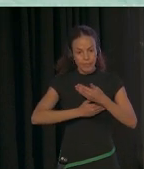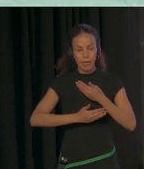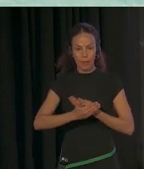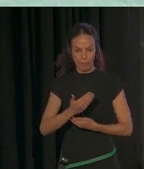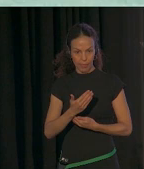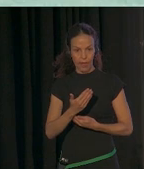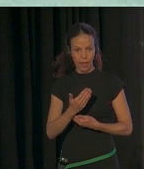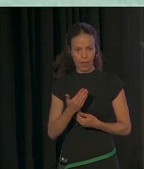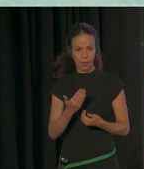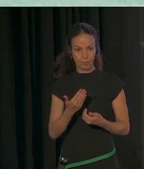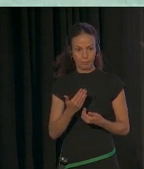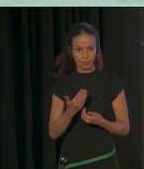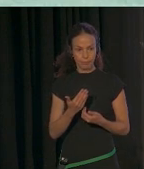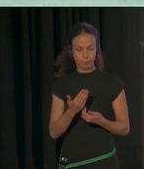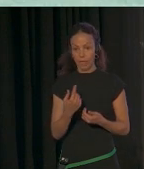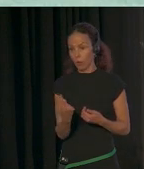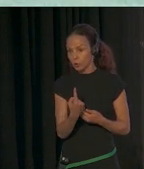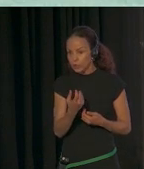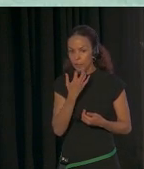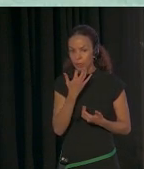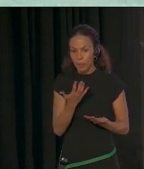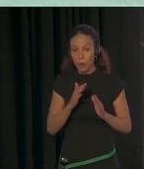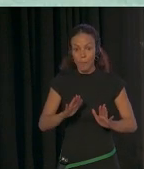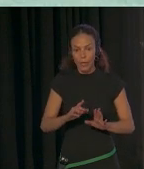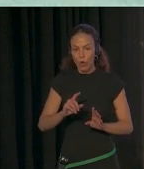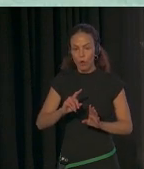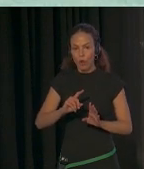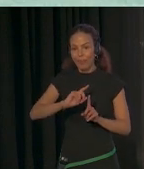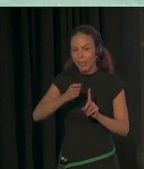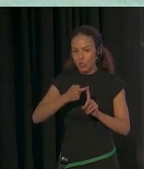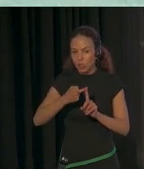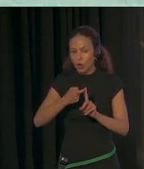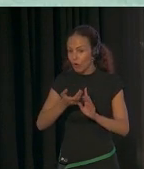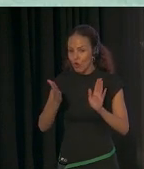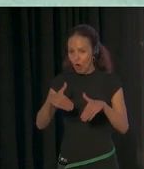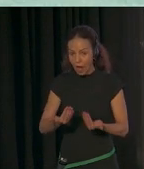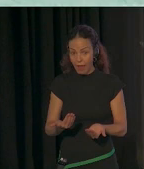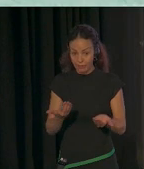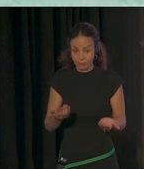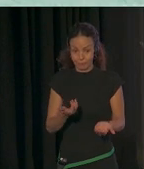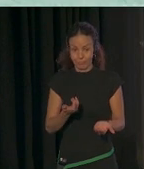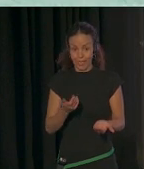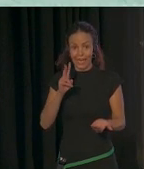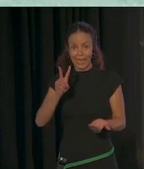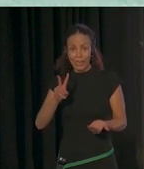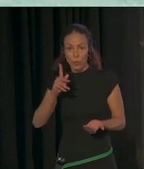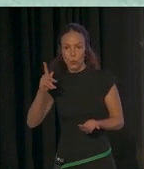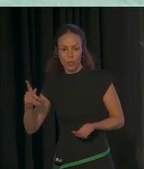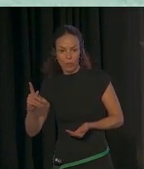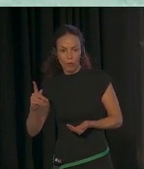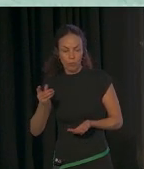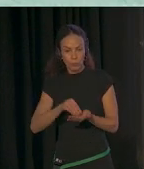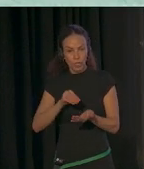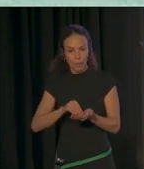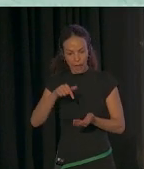o sean autistas, pero a mejor no tienen diagnóstico y muchas veces, sin duda en Reino Unido, y me imagino que en